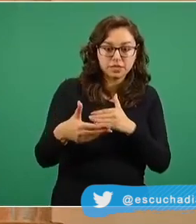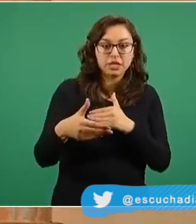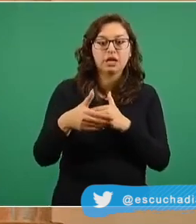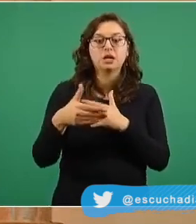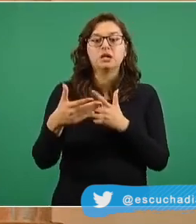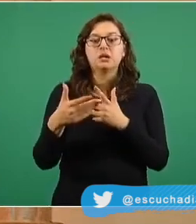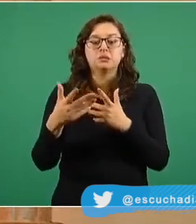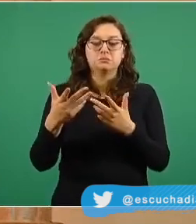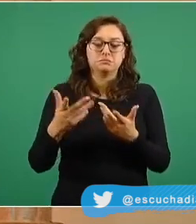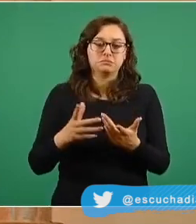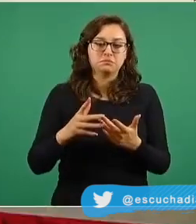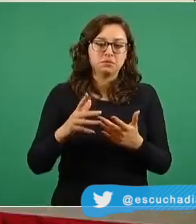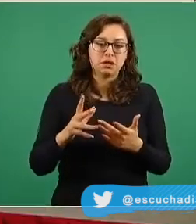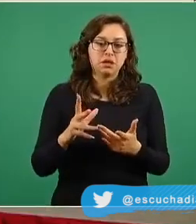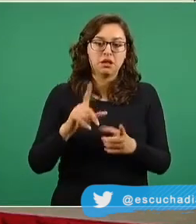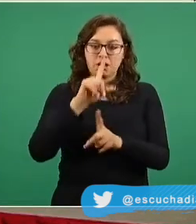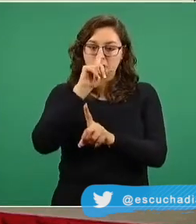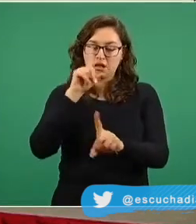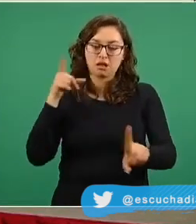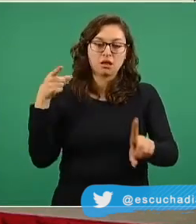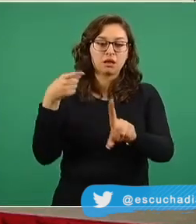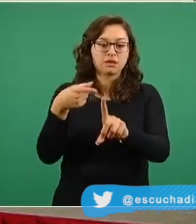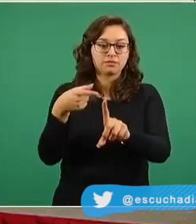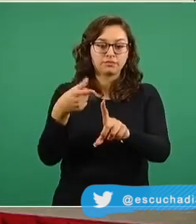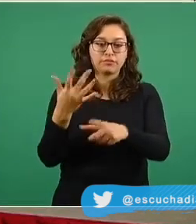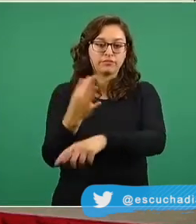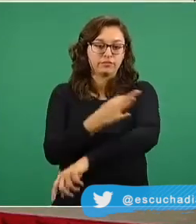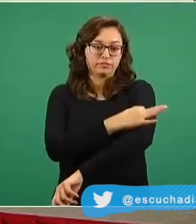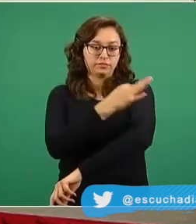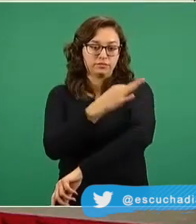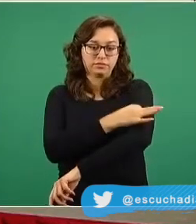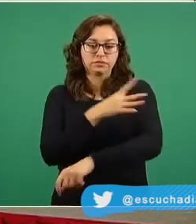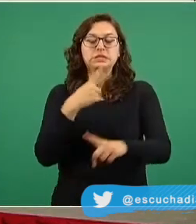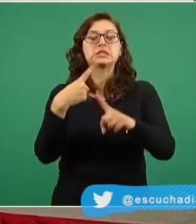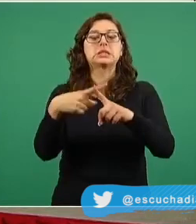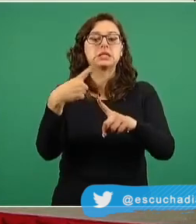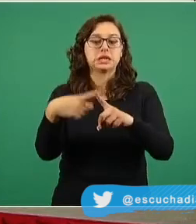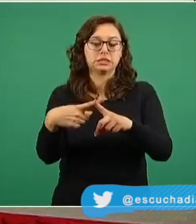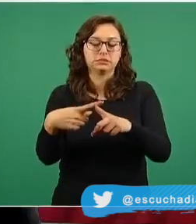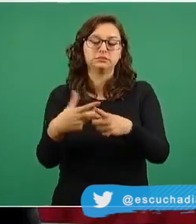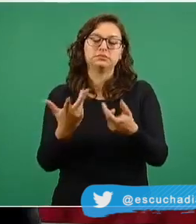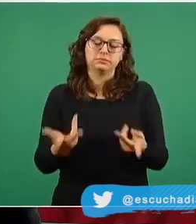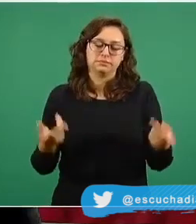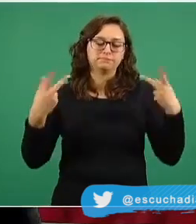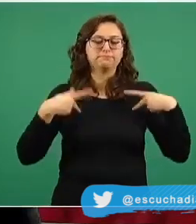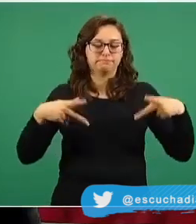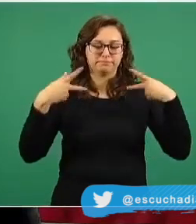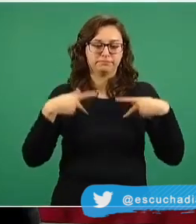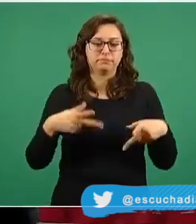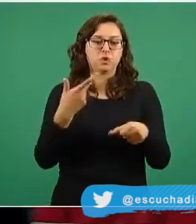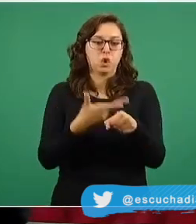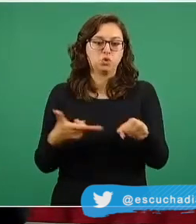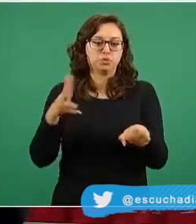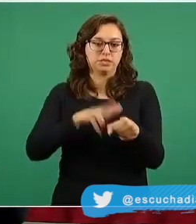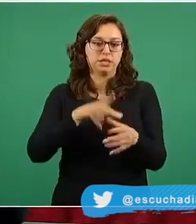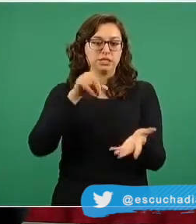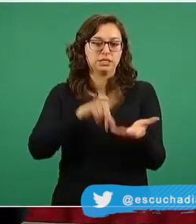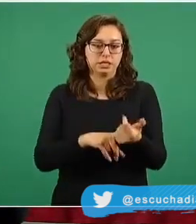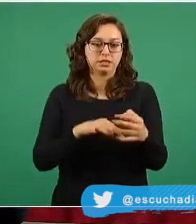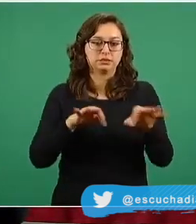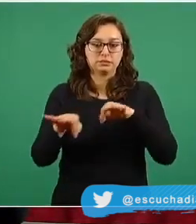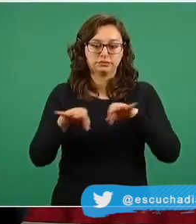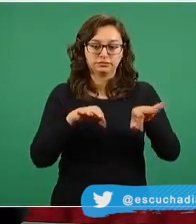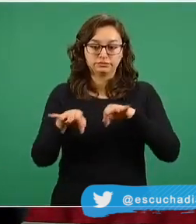completa el blanco de inmunización es el personal de salud recordar que el personal de salud no se restringe